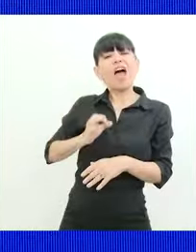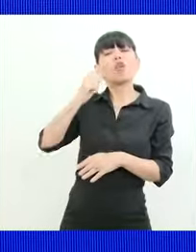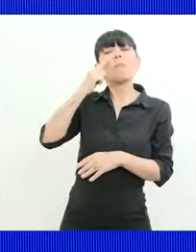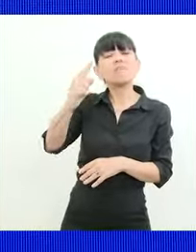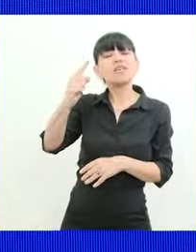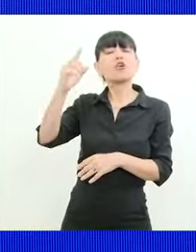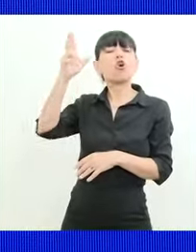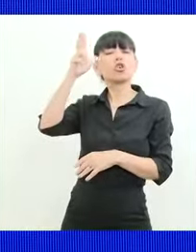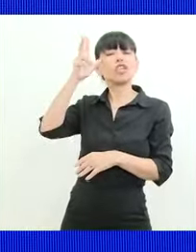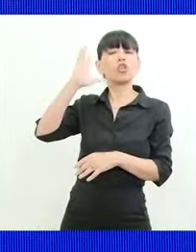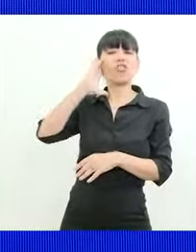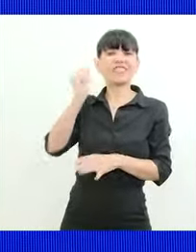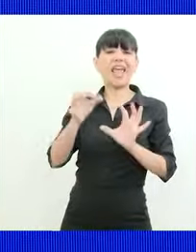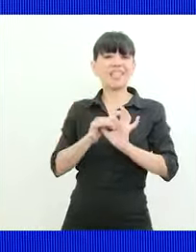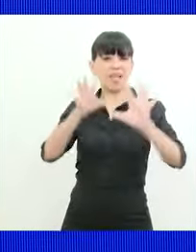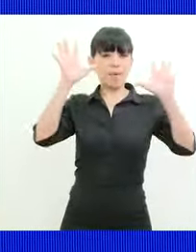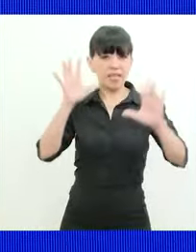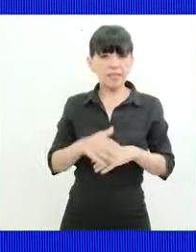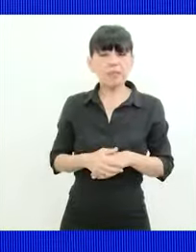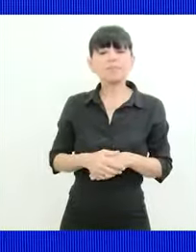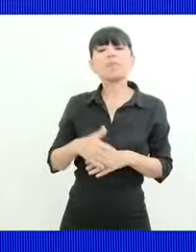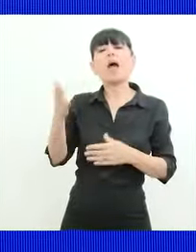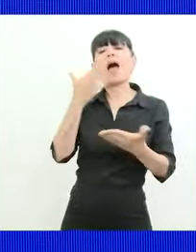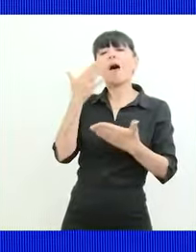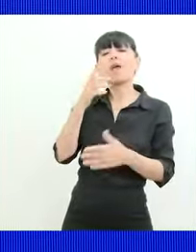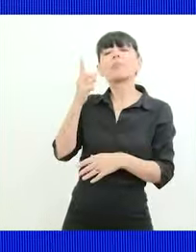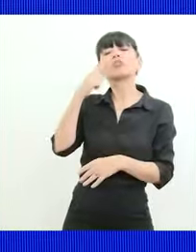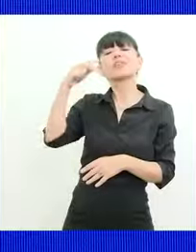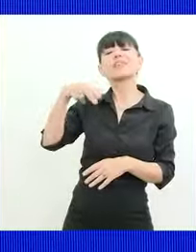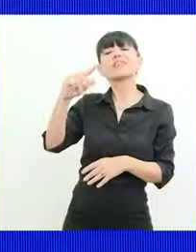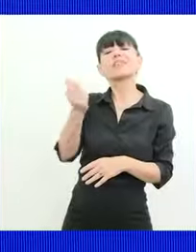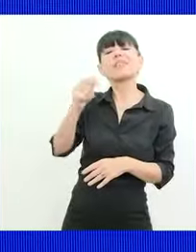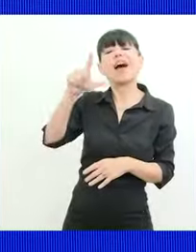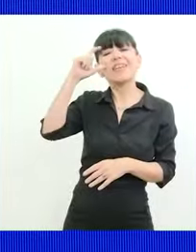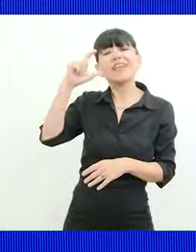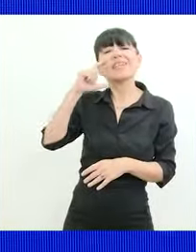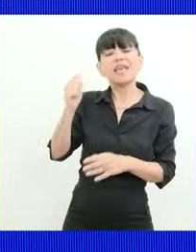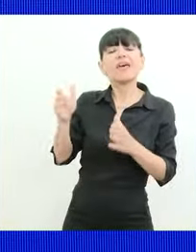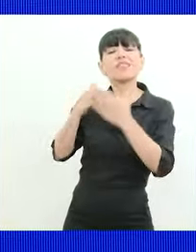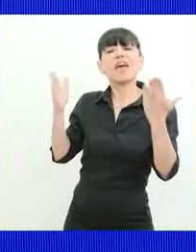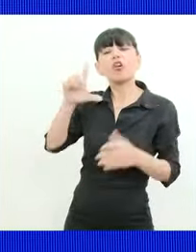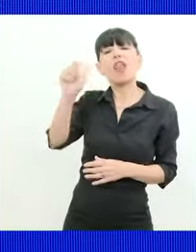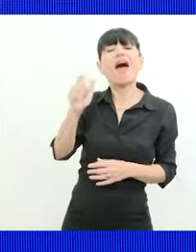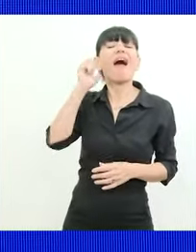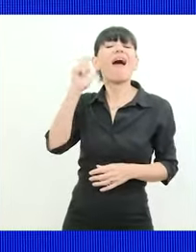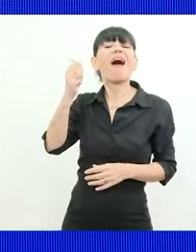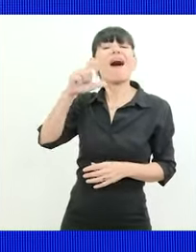1816 hablamos con Indalicio Indalicia Sánchez del diario La Gaceta de Tucumán